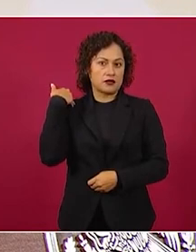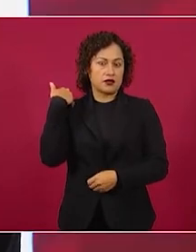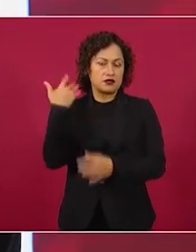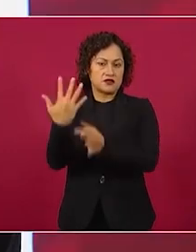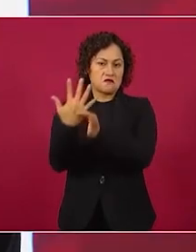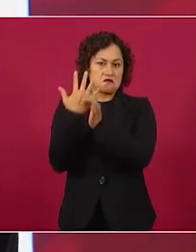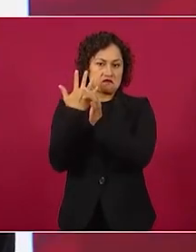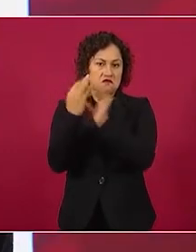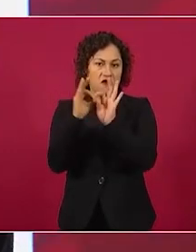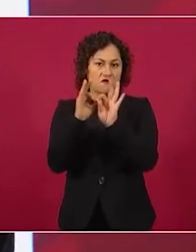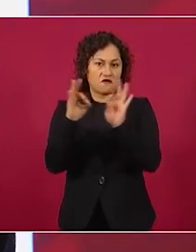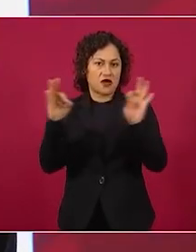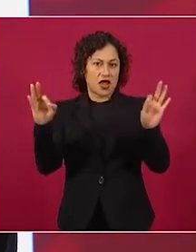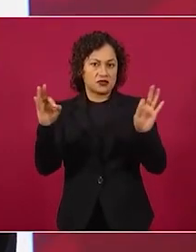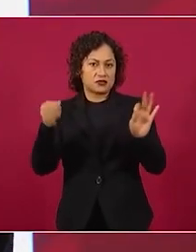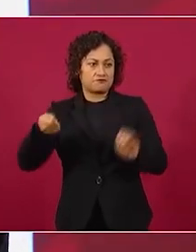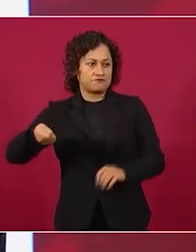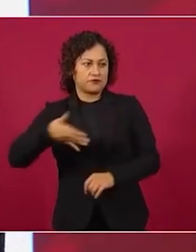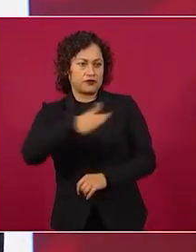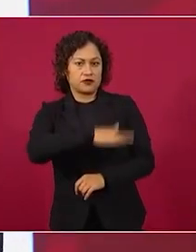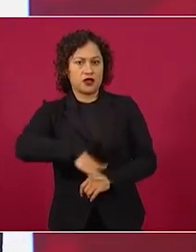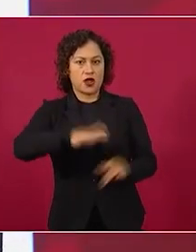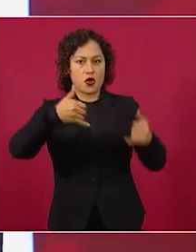de que los ninis,